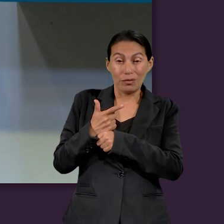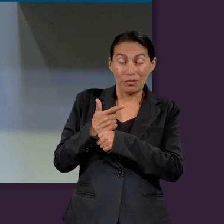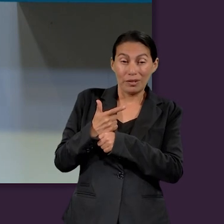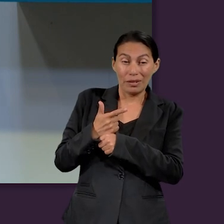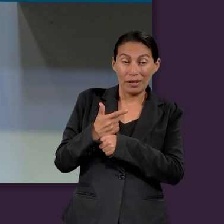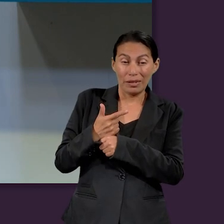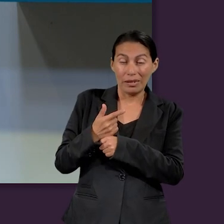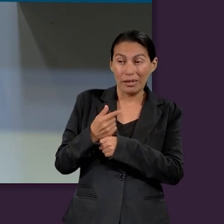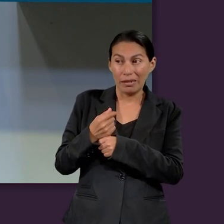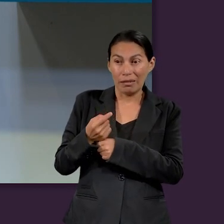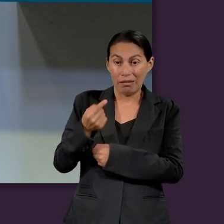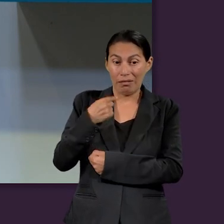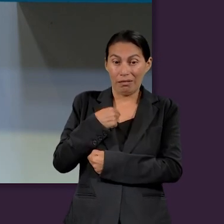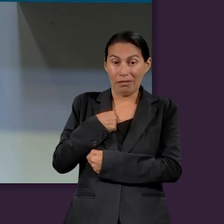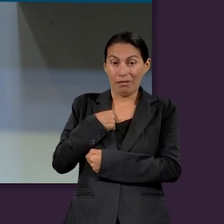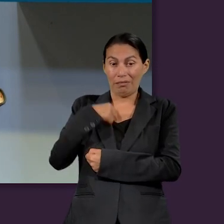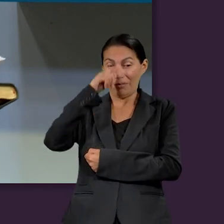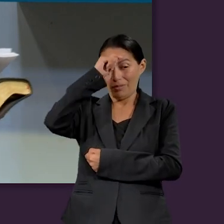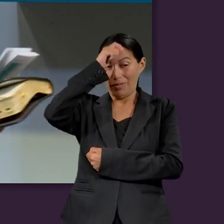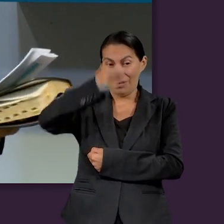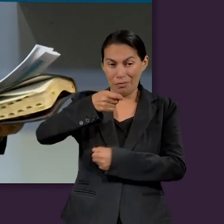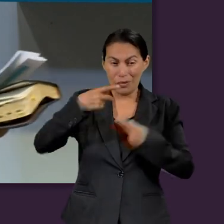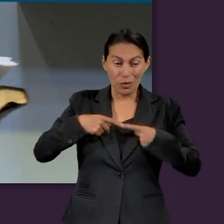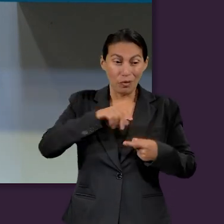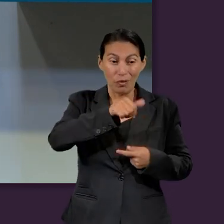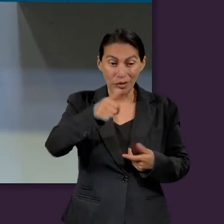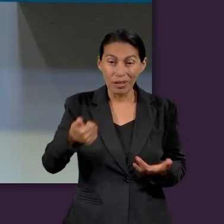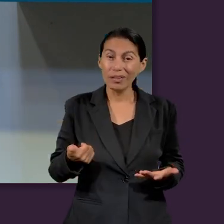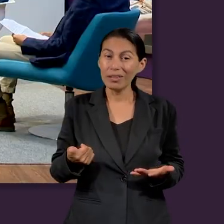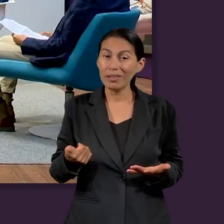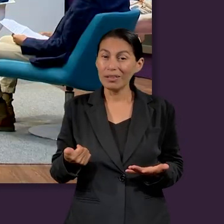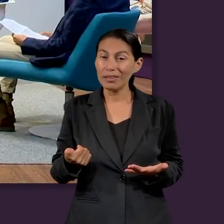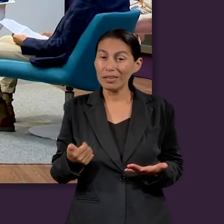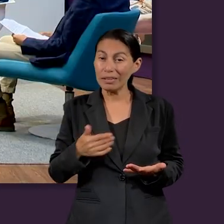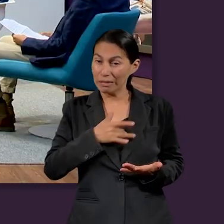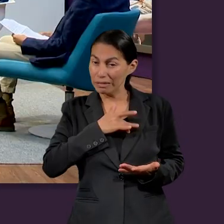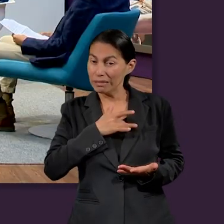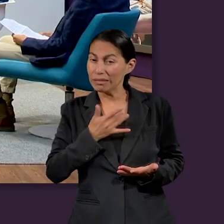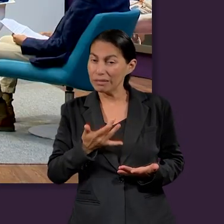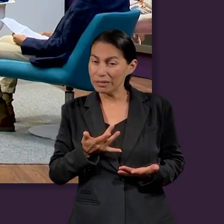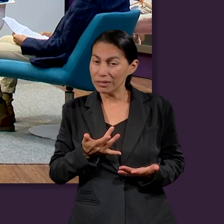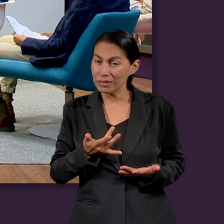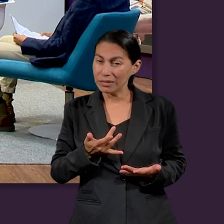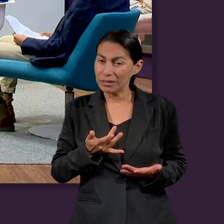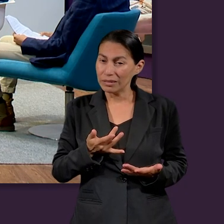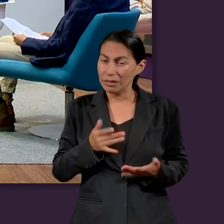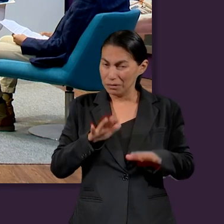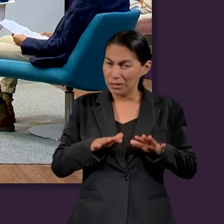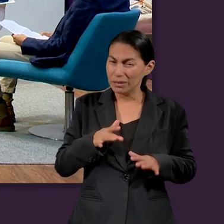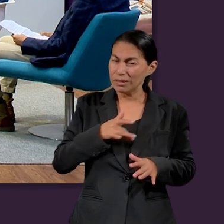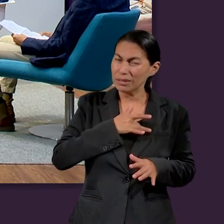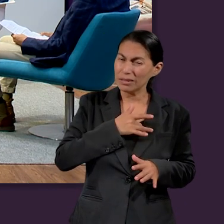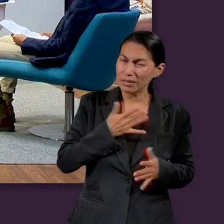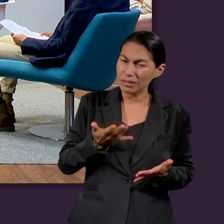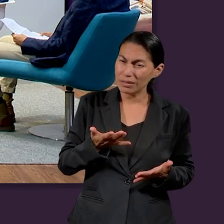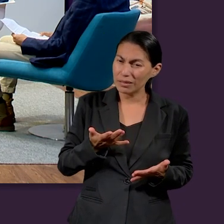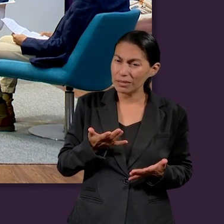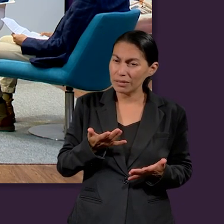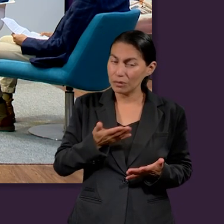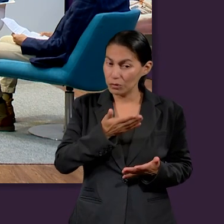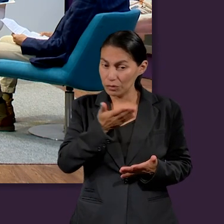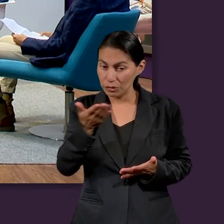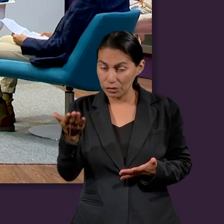son de bendición para otros? ¿Se han encontrado en algún momento así